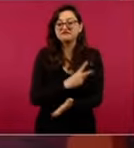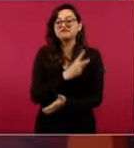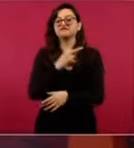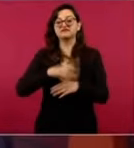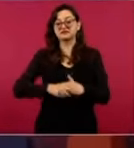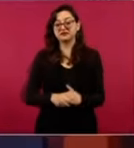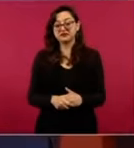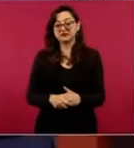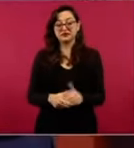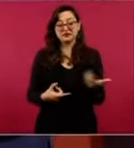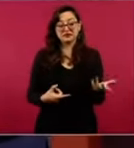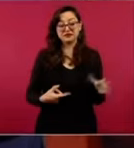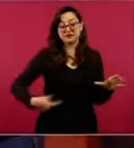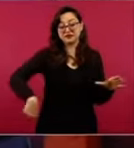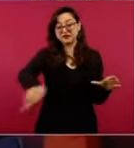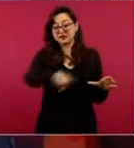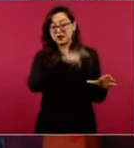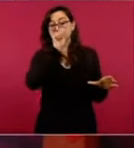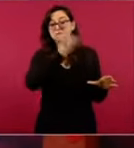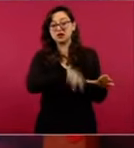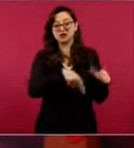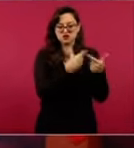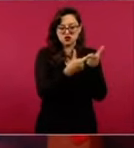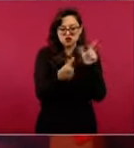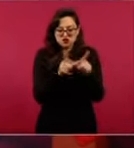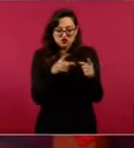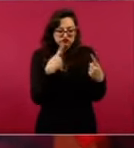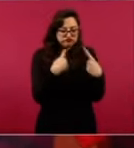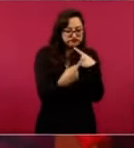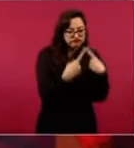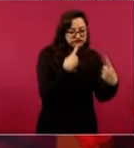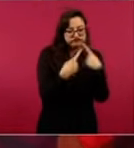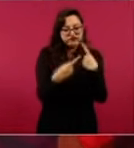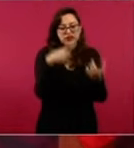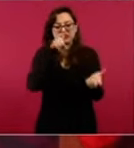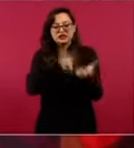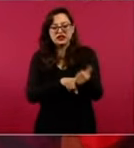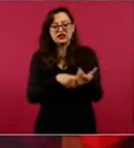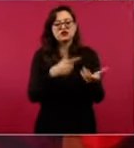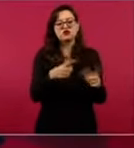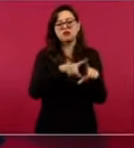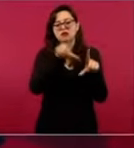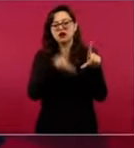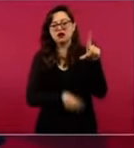de la corrupción en México.